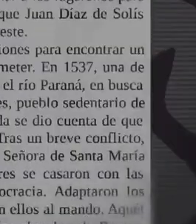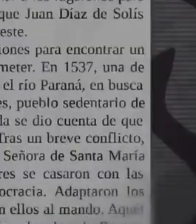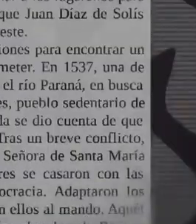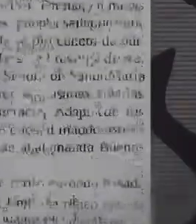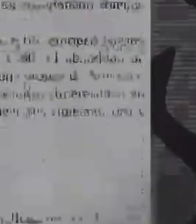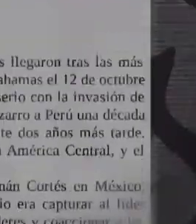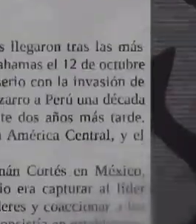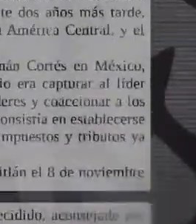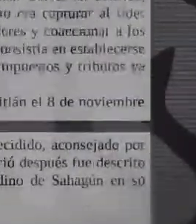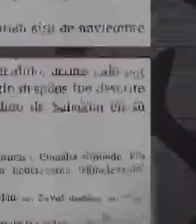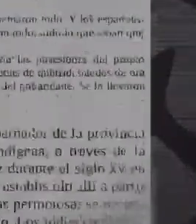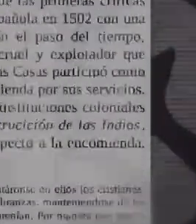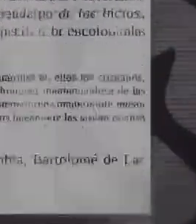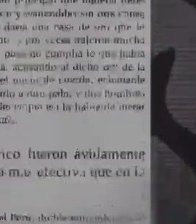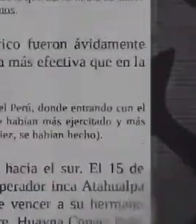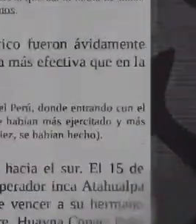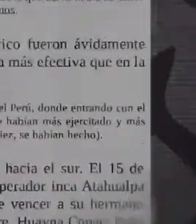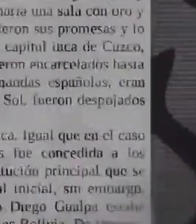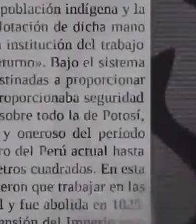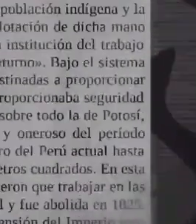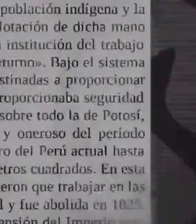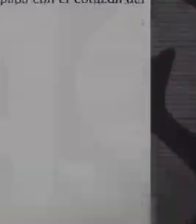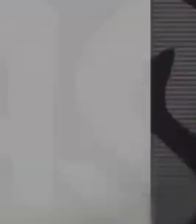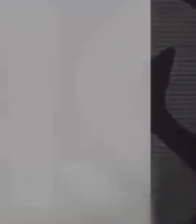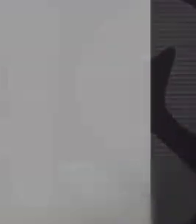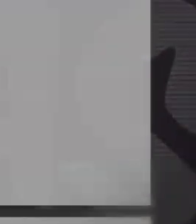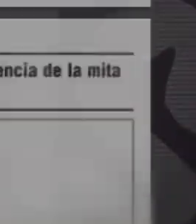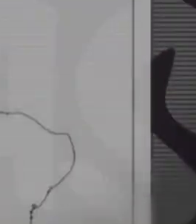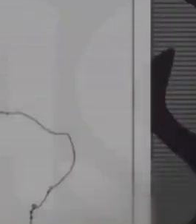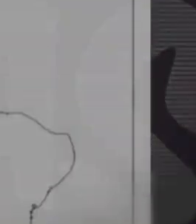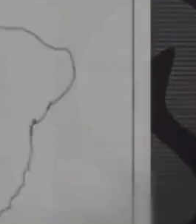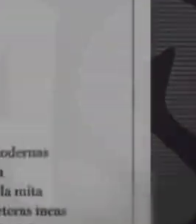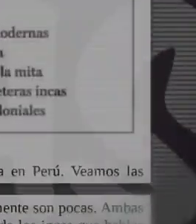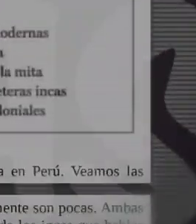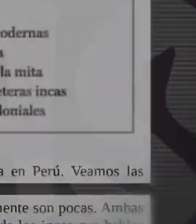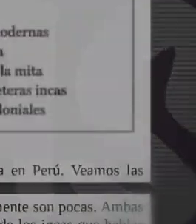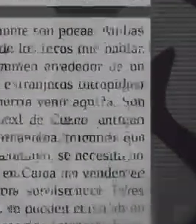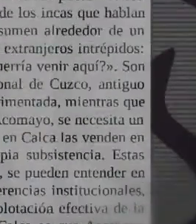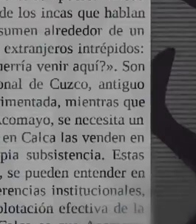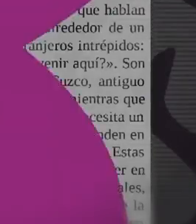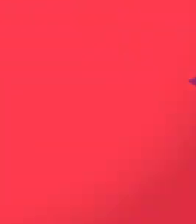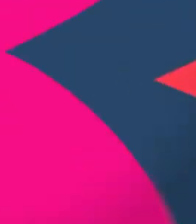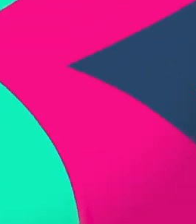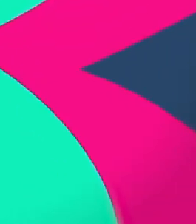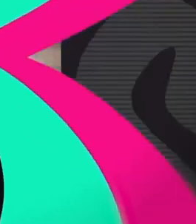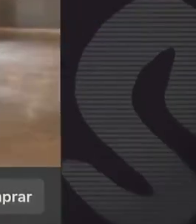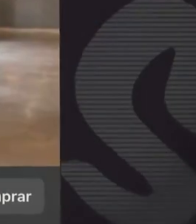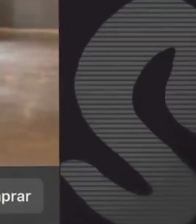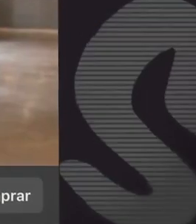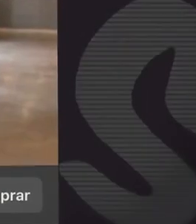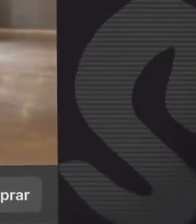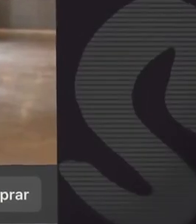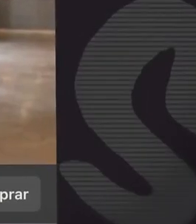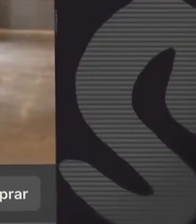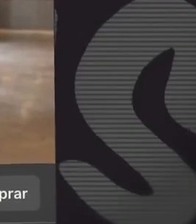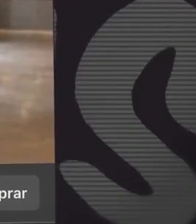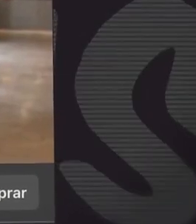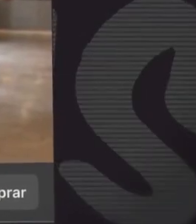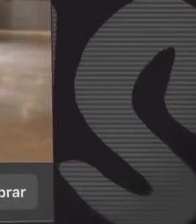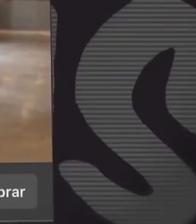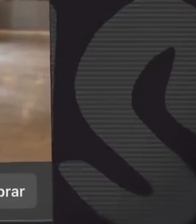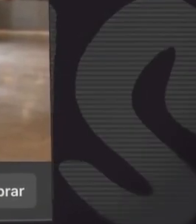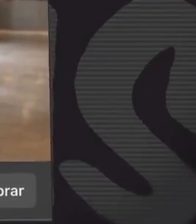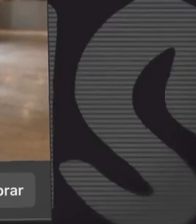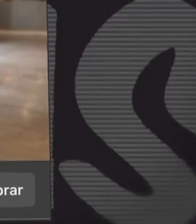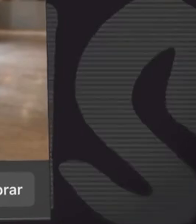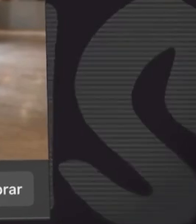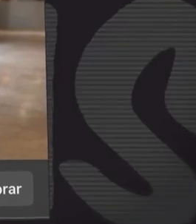es decir, cuestiona al modelo neoliberal y no a las políticas económicas actuales. 3. En redes sociales se reactivó un